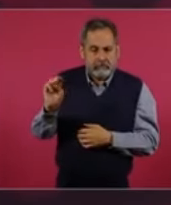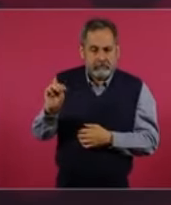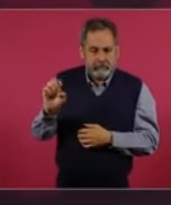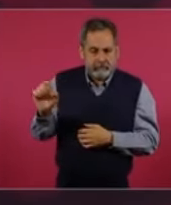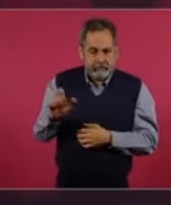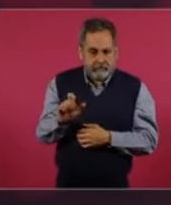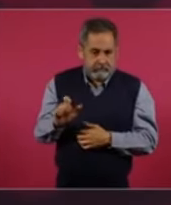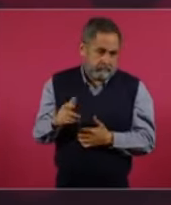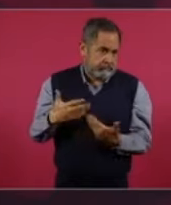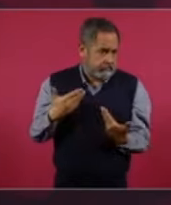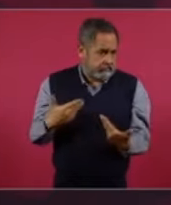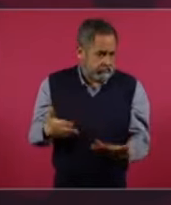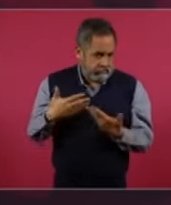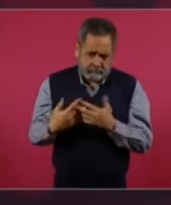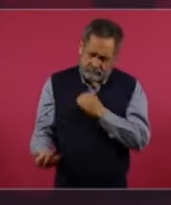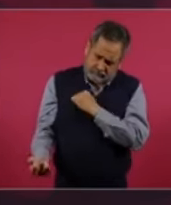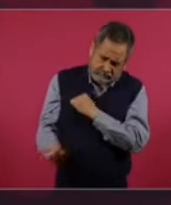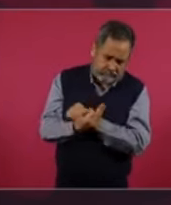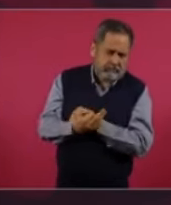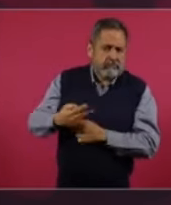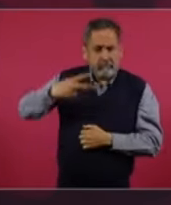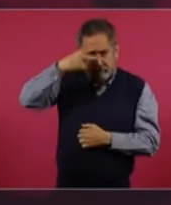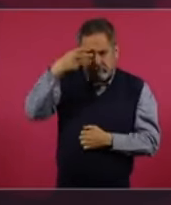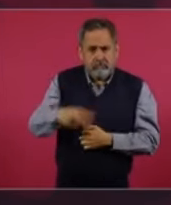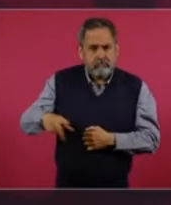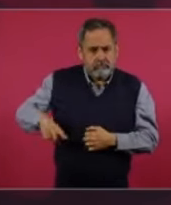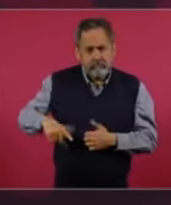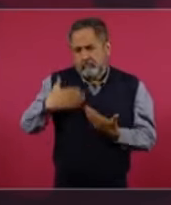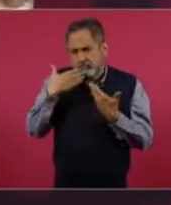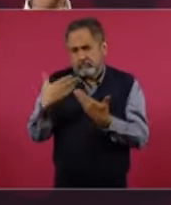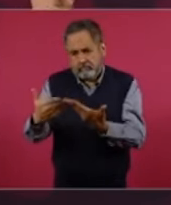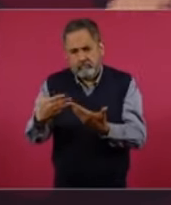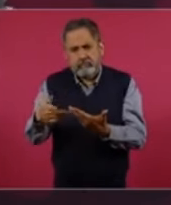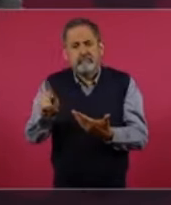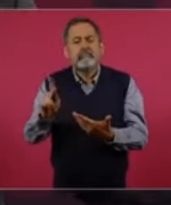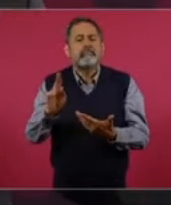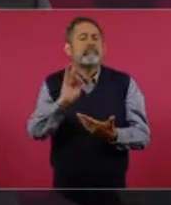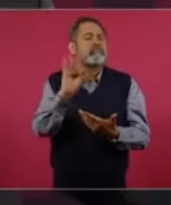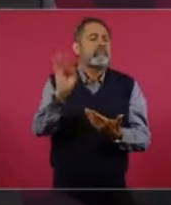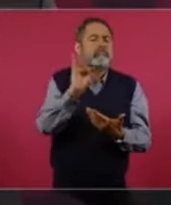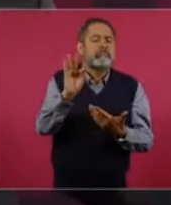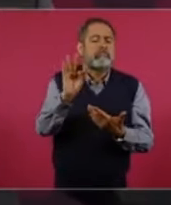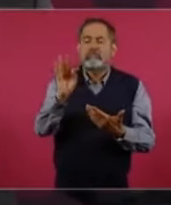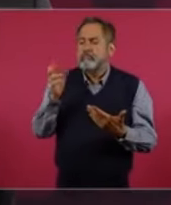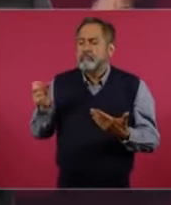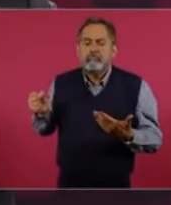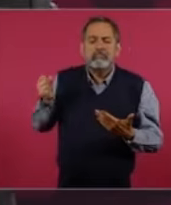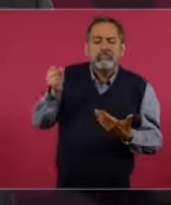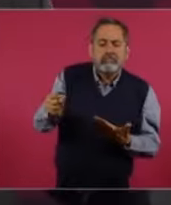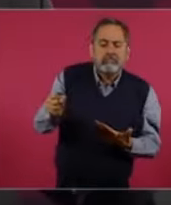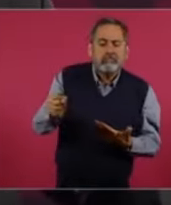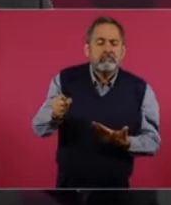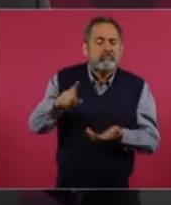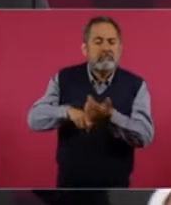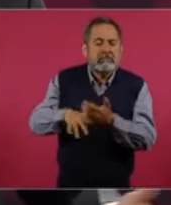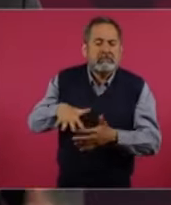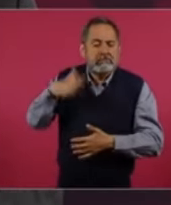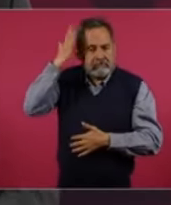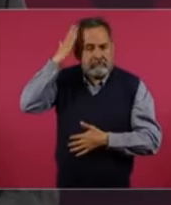pero sí impera la corrupción.